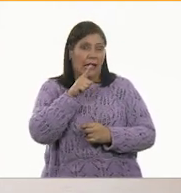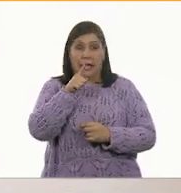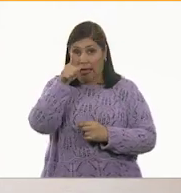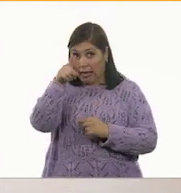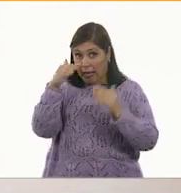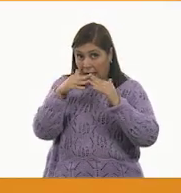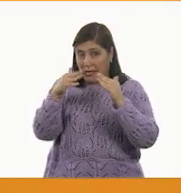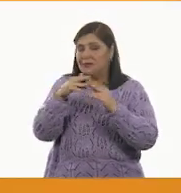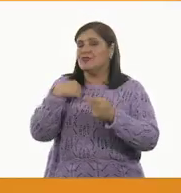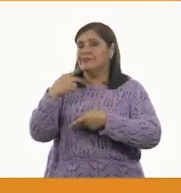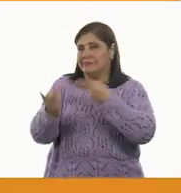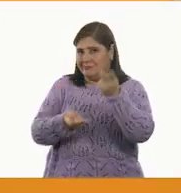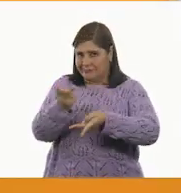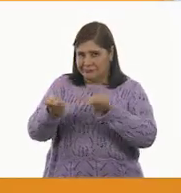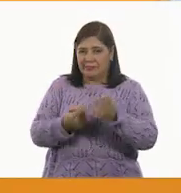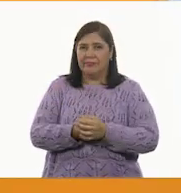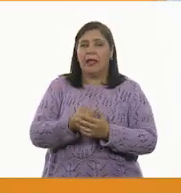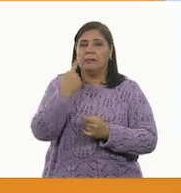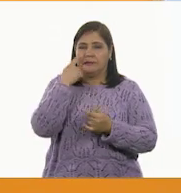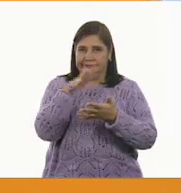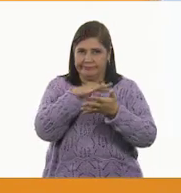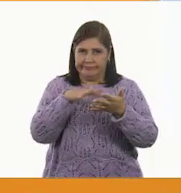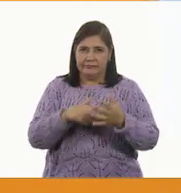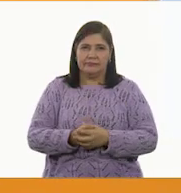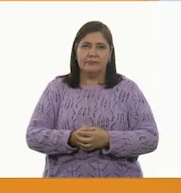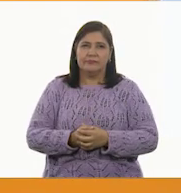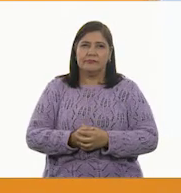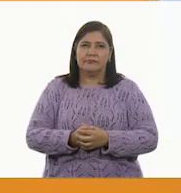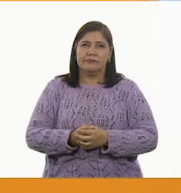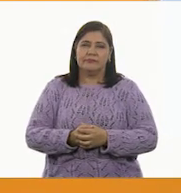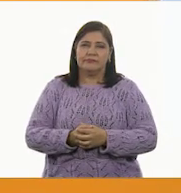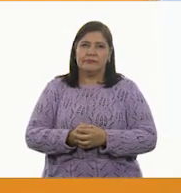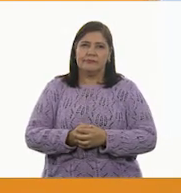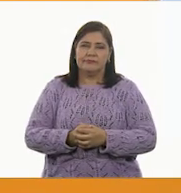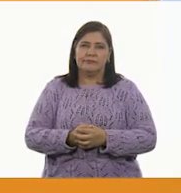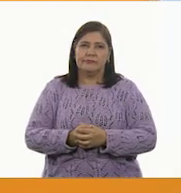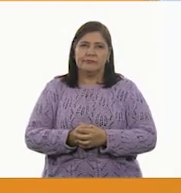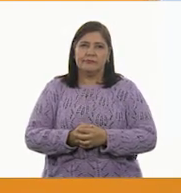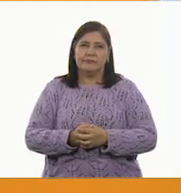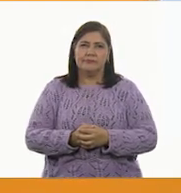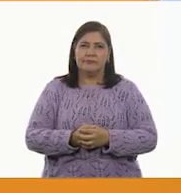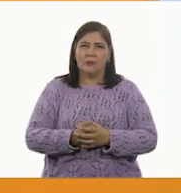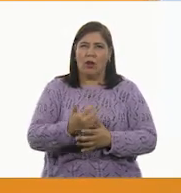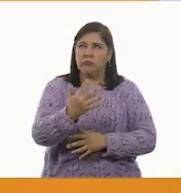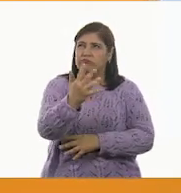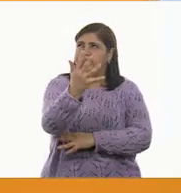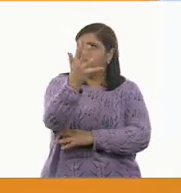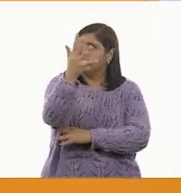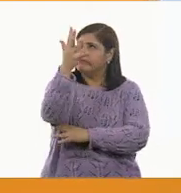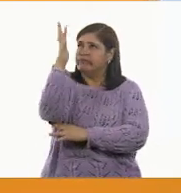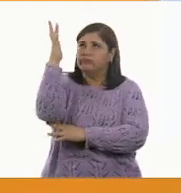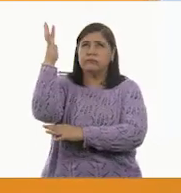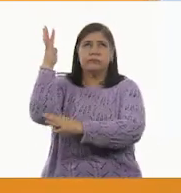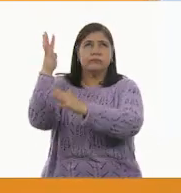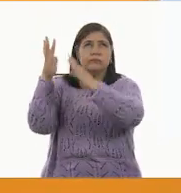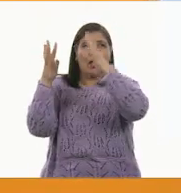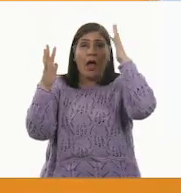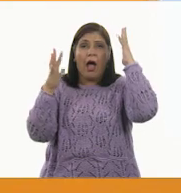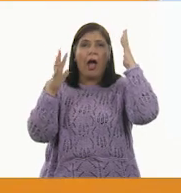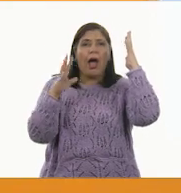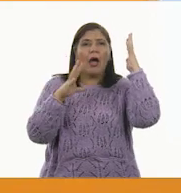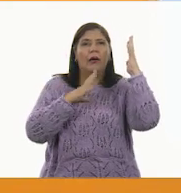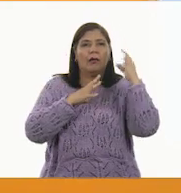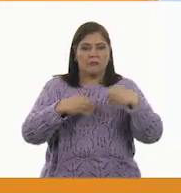preguntar al final. Ok, y dice así, en la selva vivían tres leones.